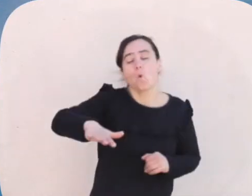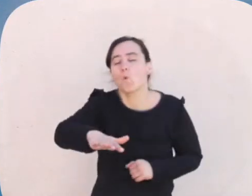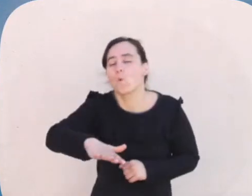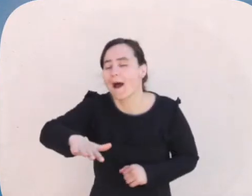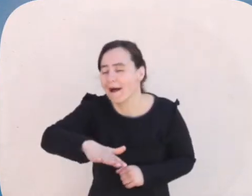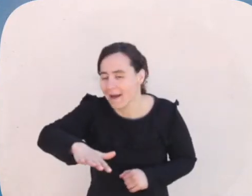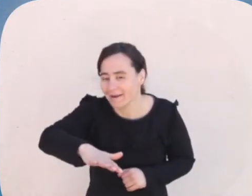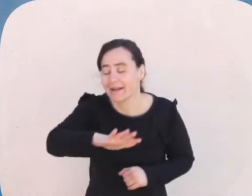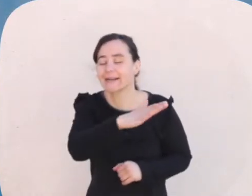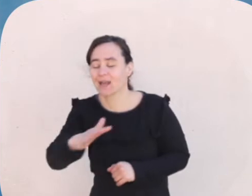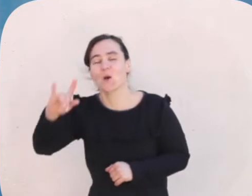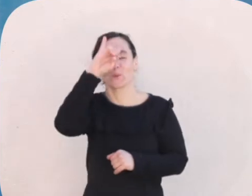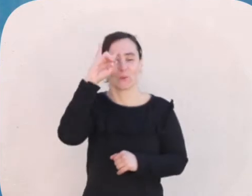hermosa raya color gris.